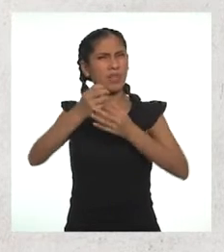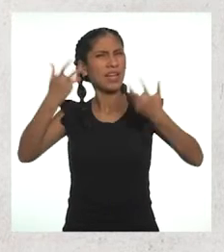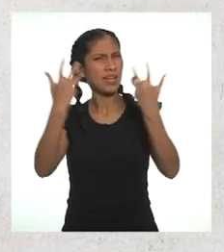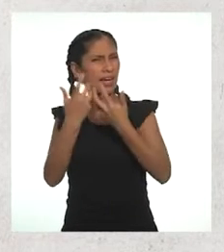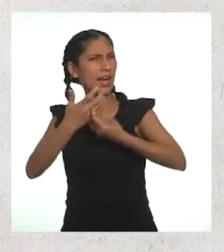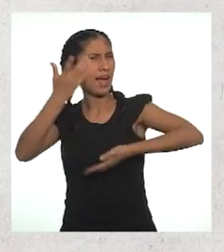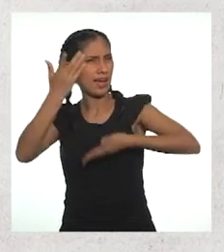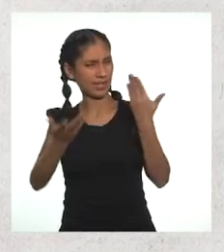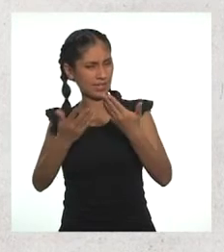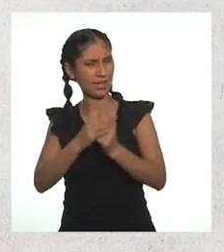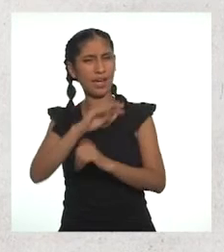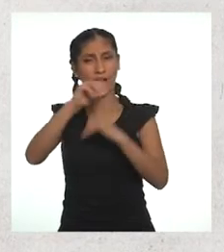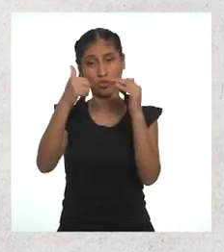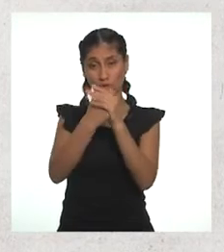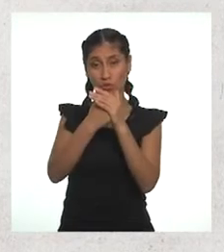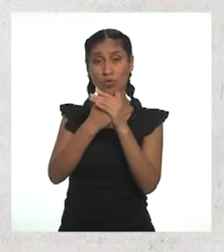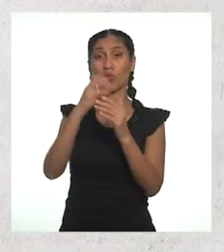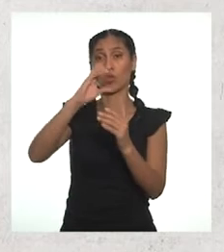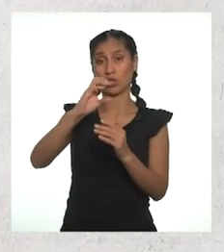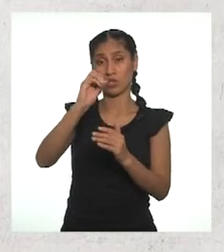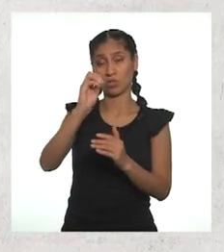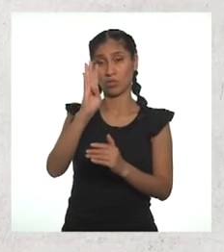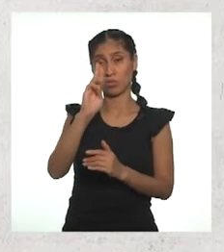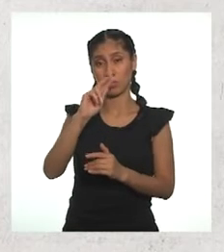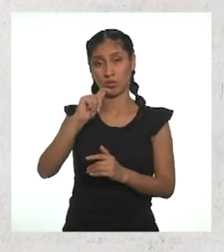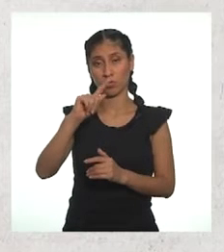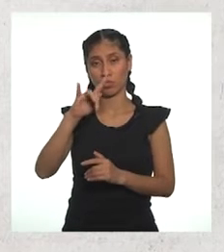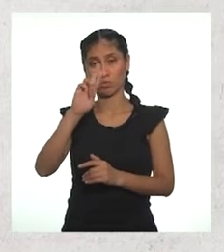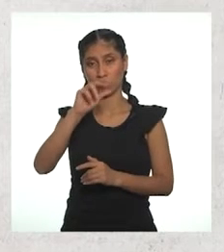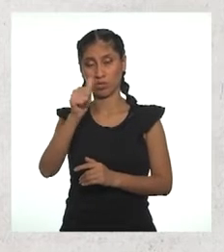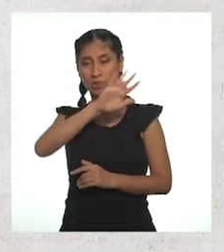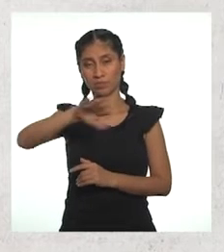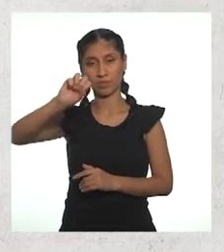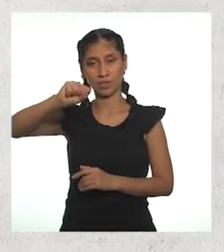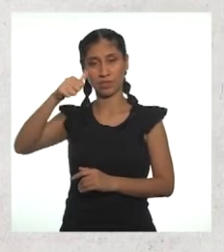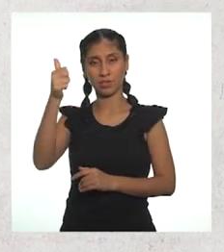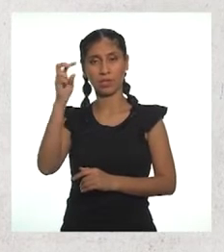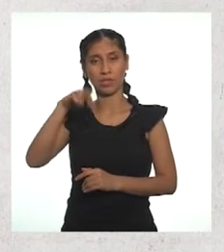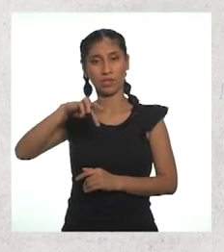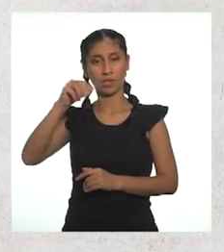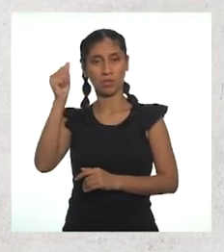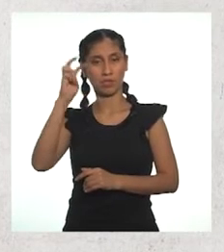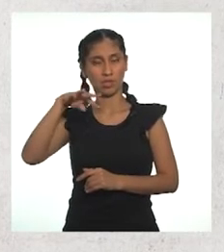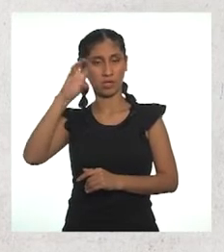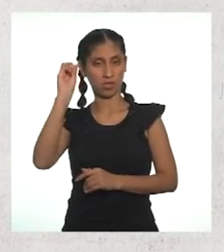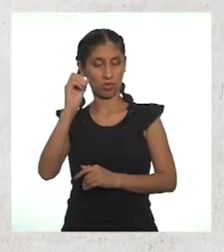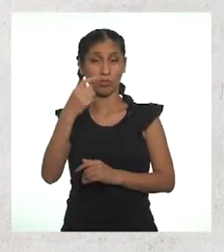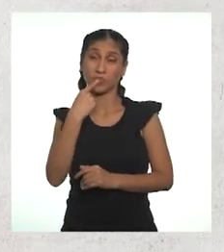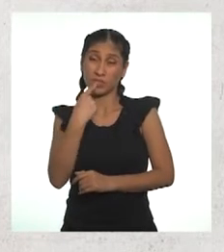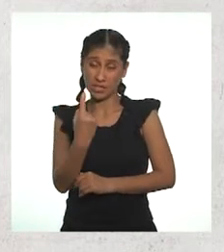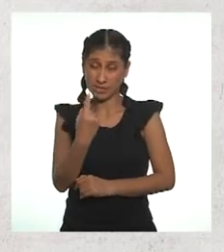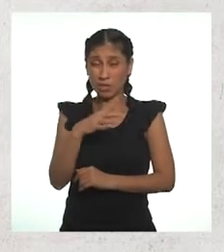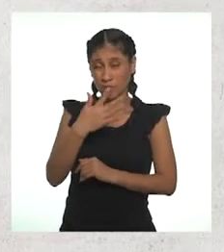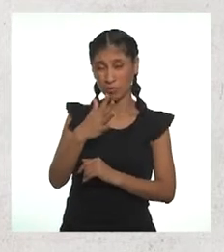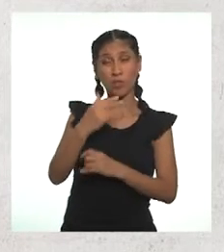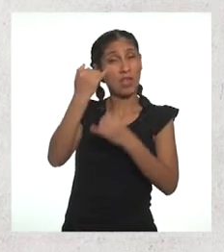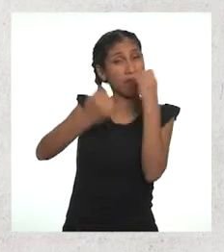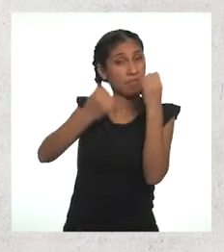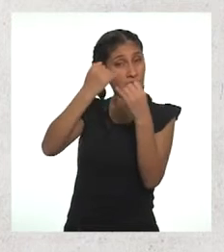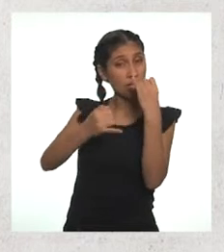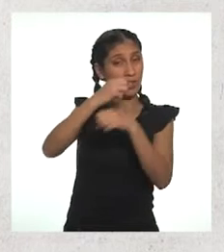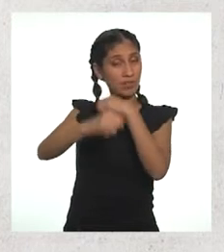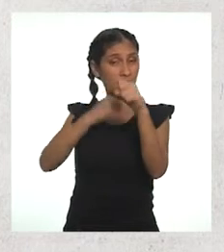en lo que se refiere a la cobertura de saneamiento. Se estima que para finales del año